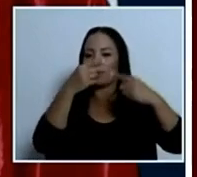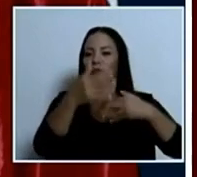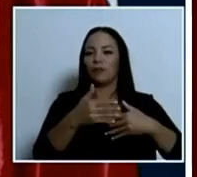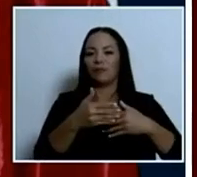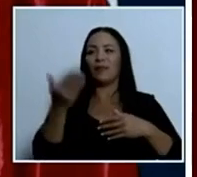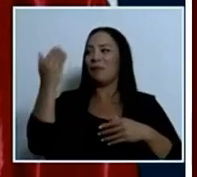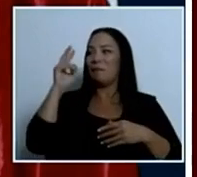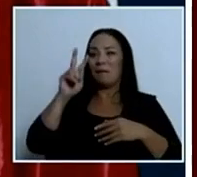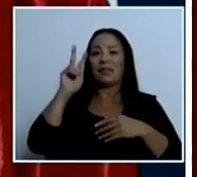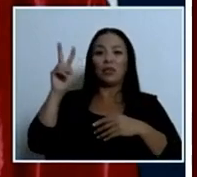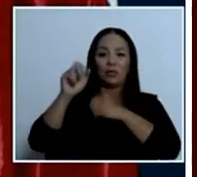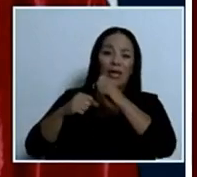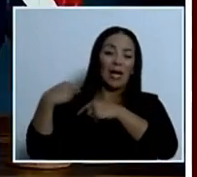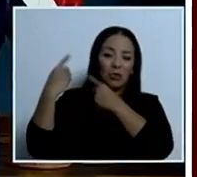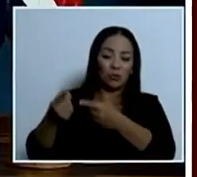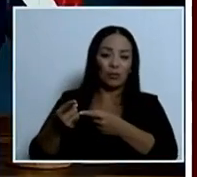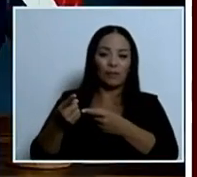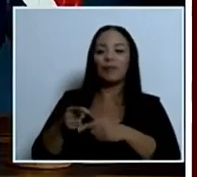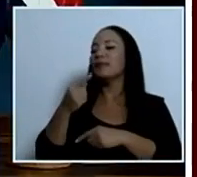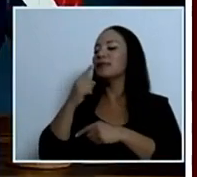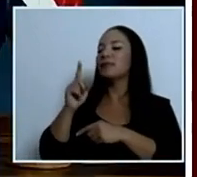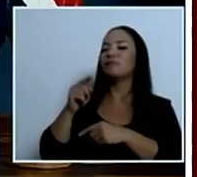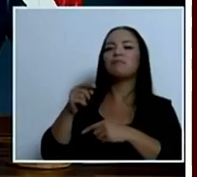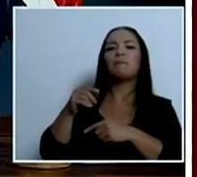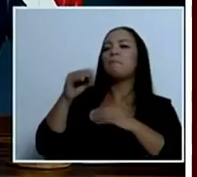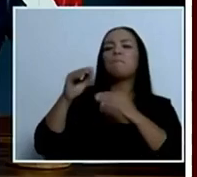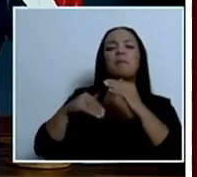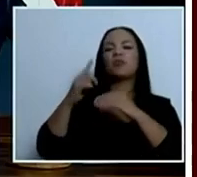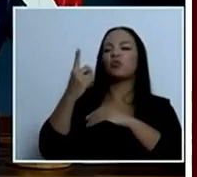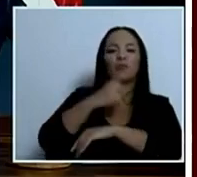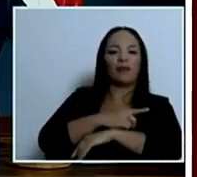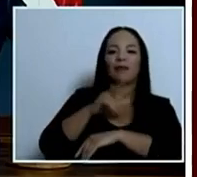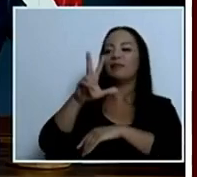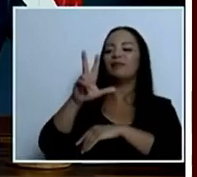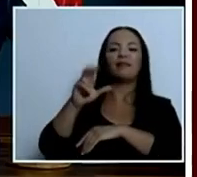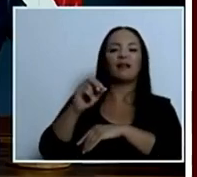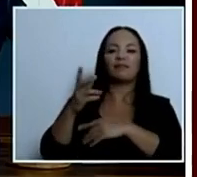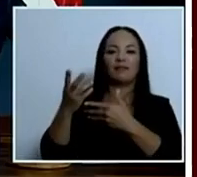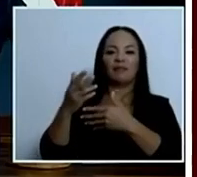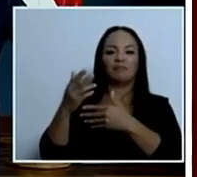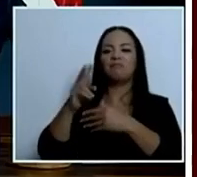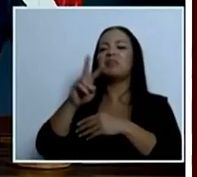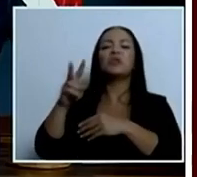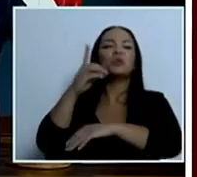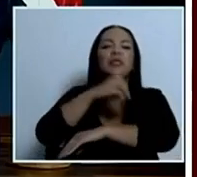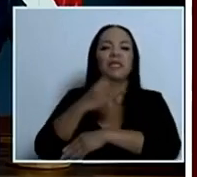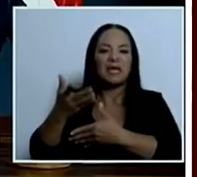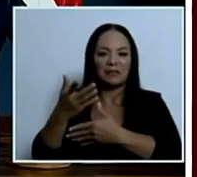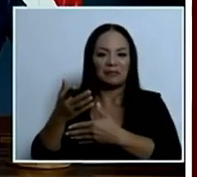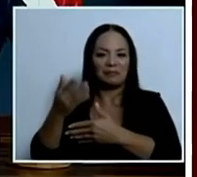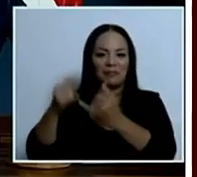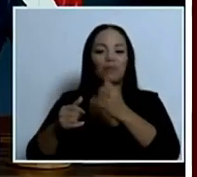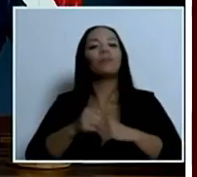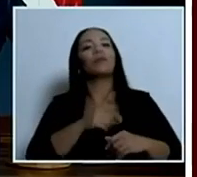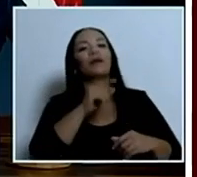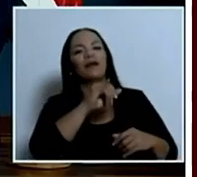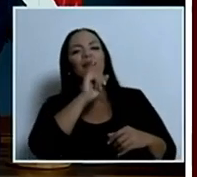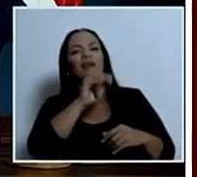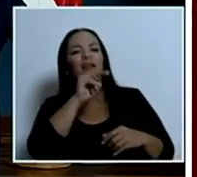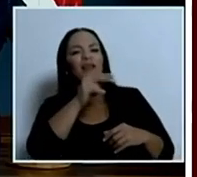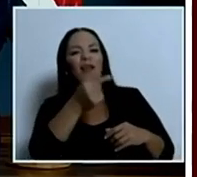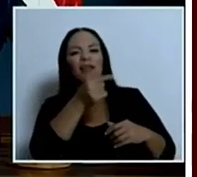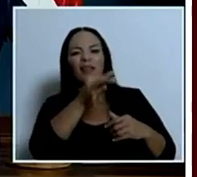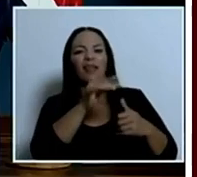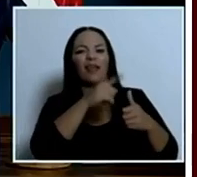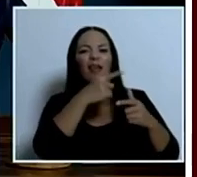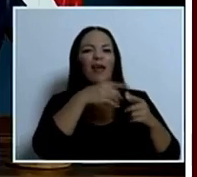años. El trámite duró 30 días, menos de un mes calendario. Ok. Ese es el mensaje que es IGNT activo o no activo.